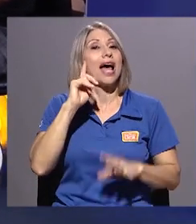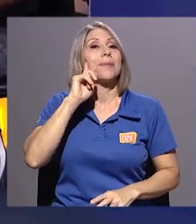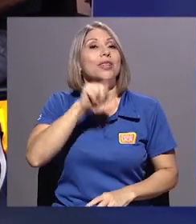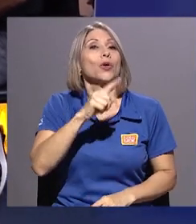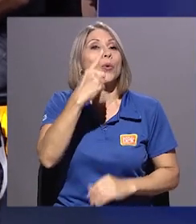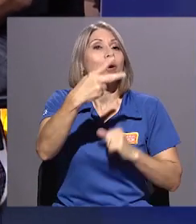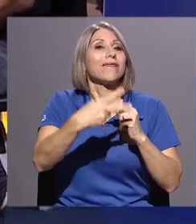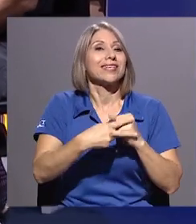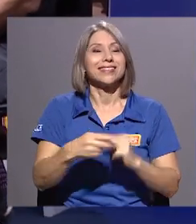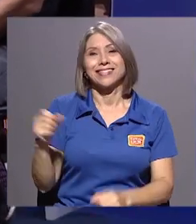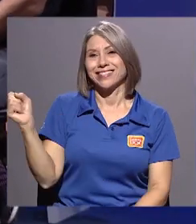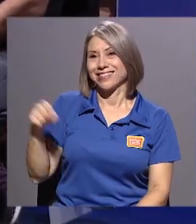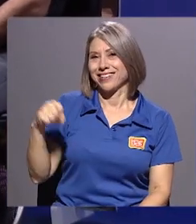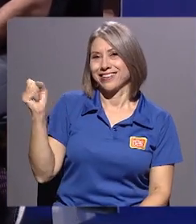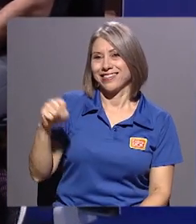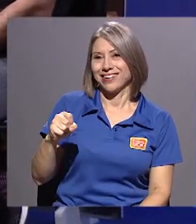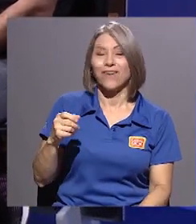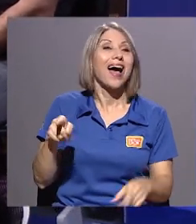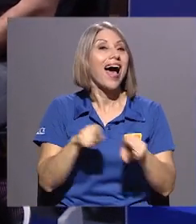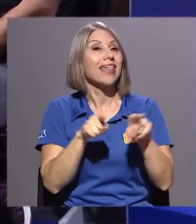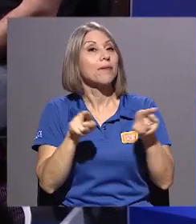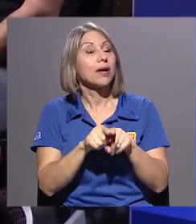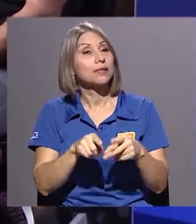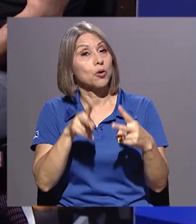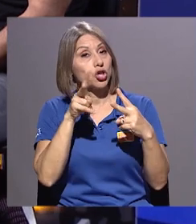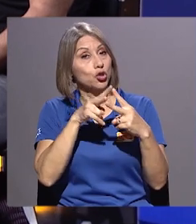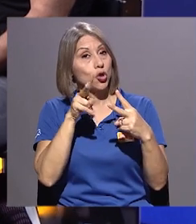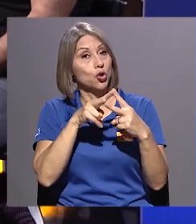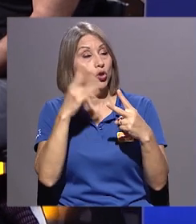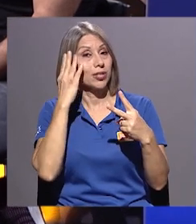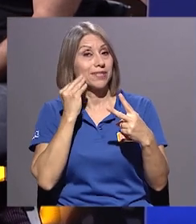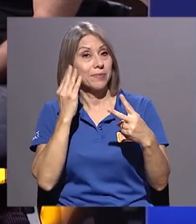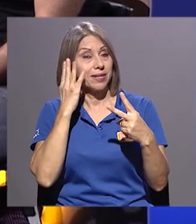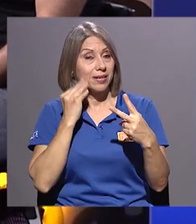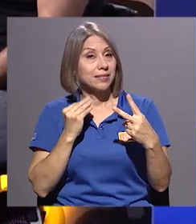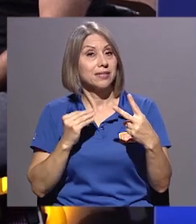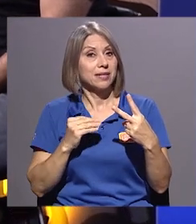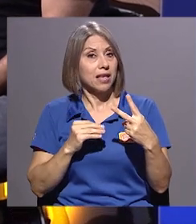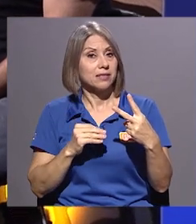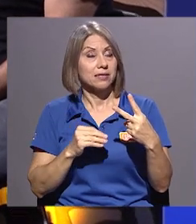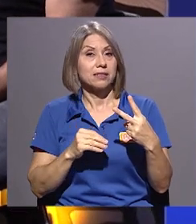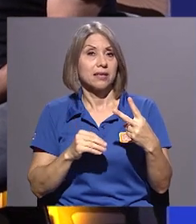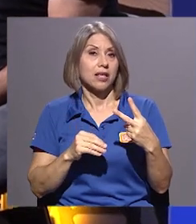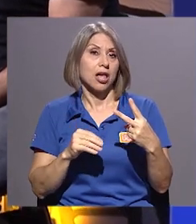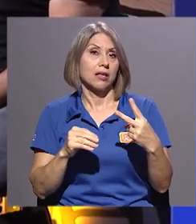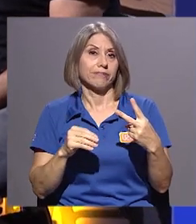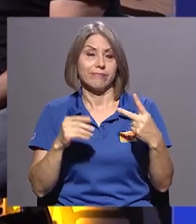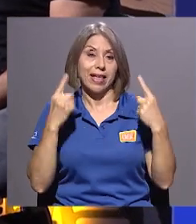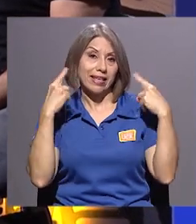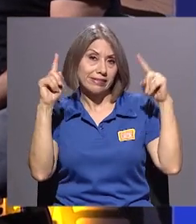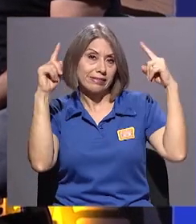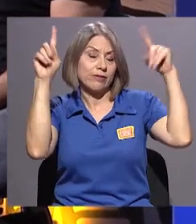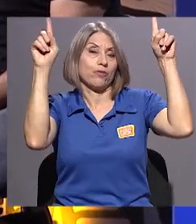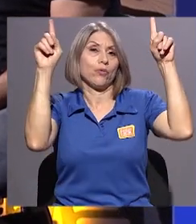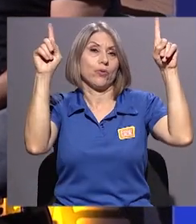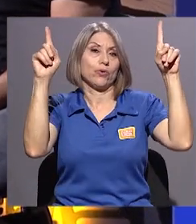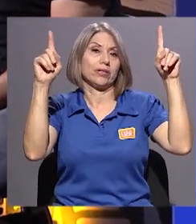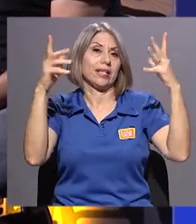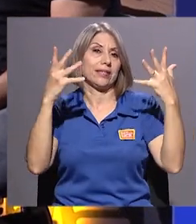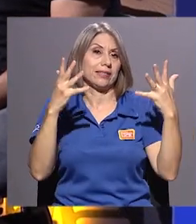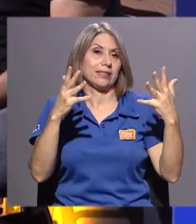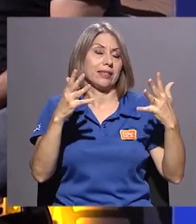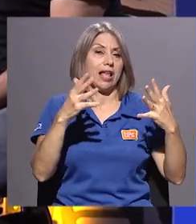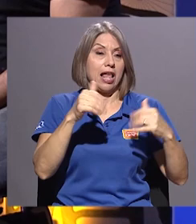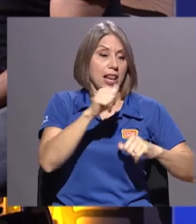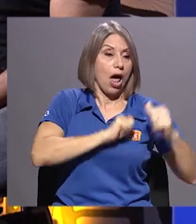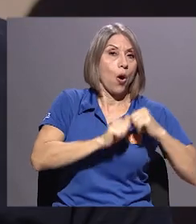Y además porque son dos experiencias no solo exitosas en cuanto a la relación de la obra con